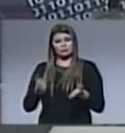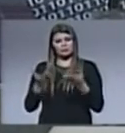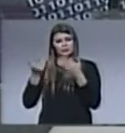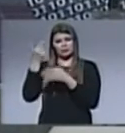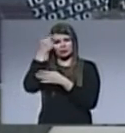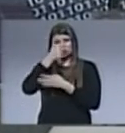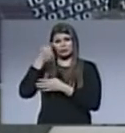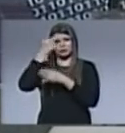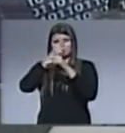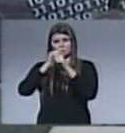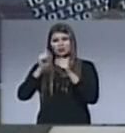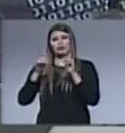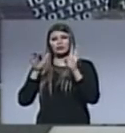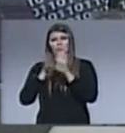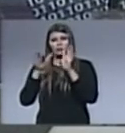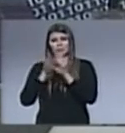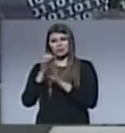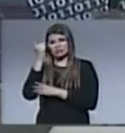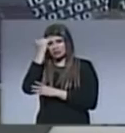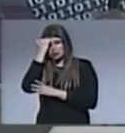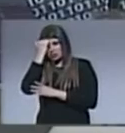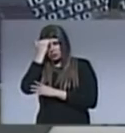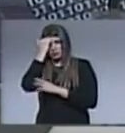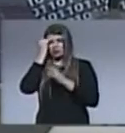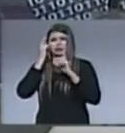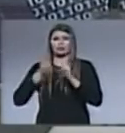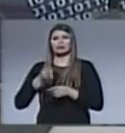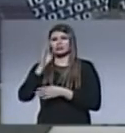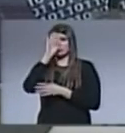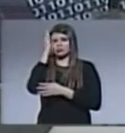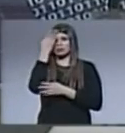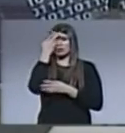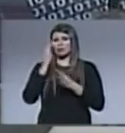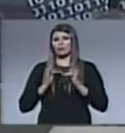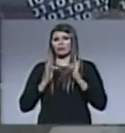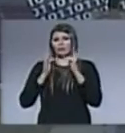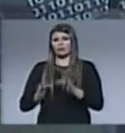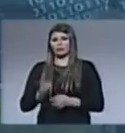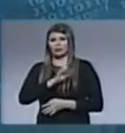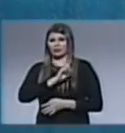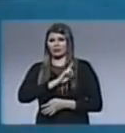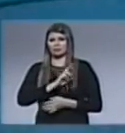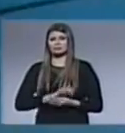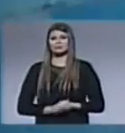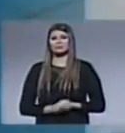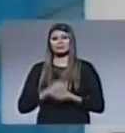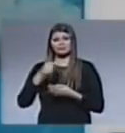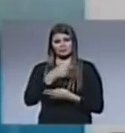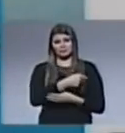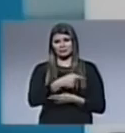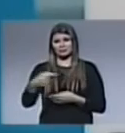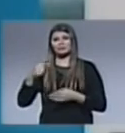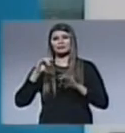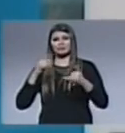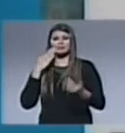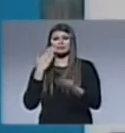espiritual caracterizado por el arrepentimiento y el cambio radical de la vida. El editorial del